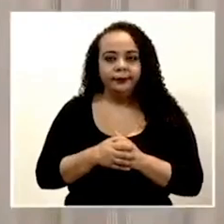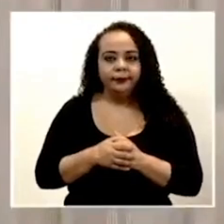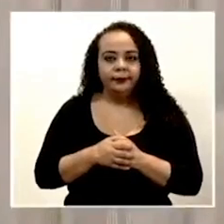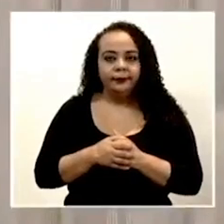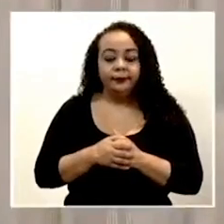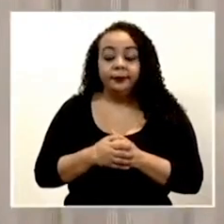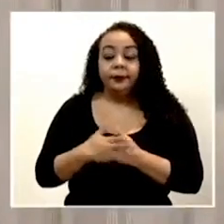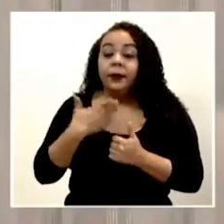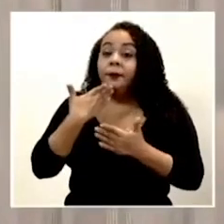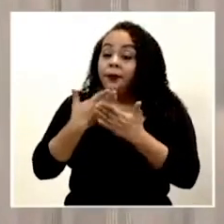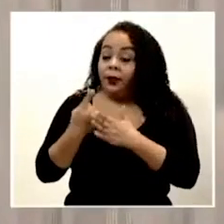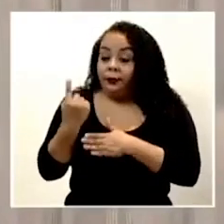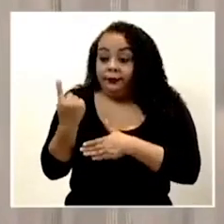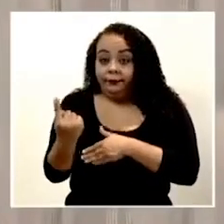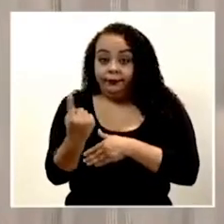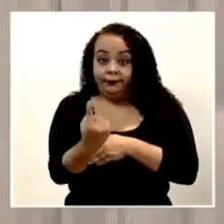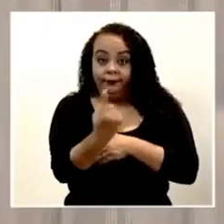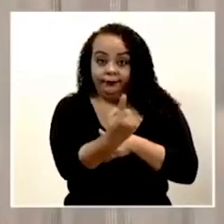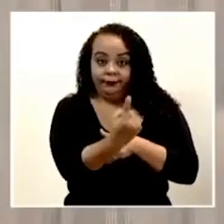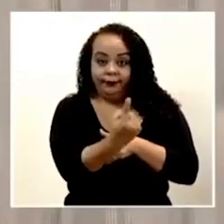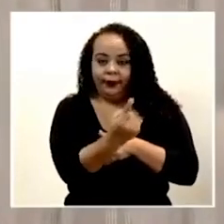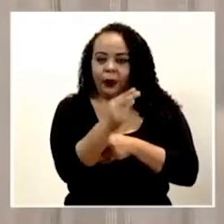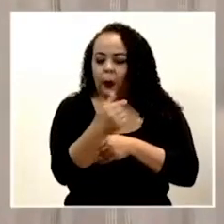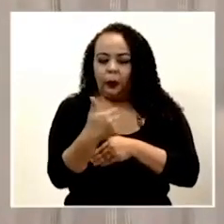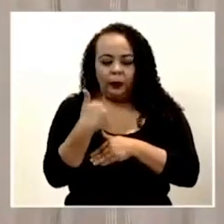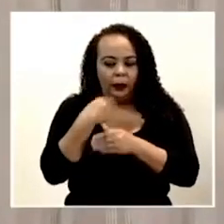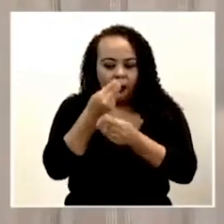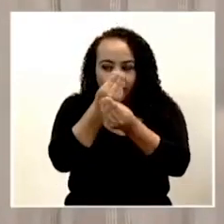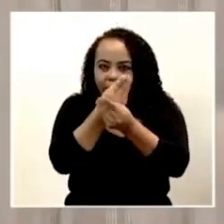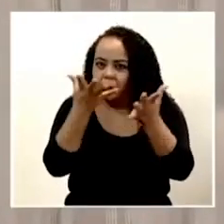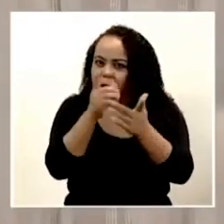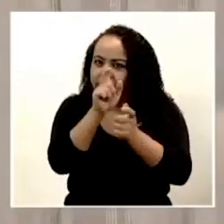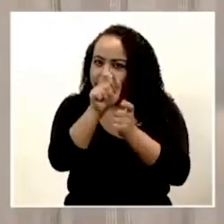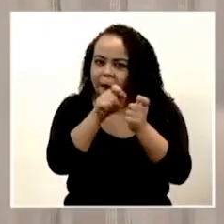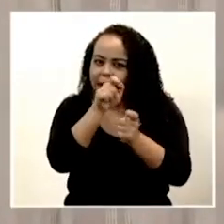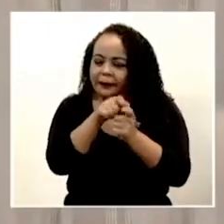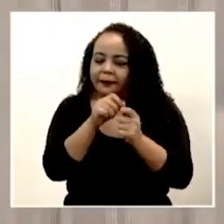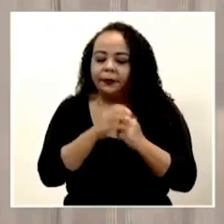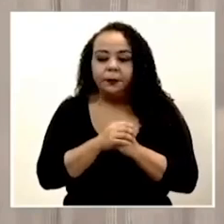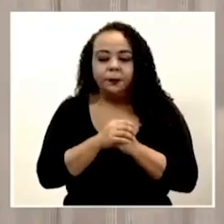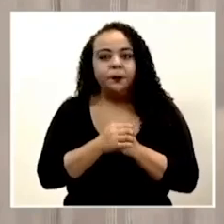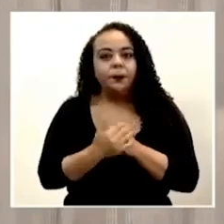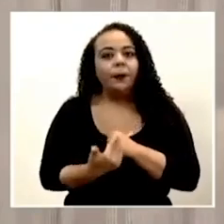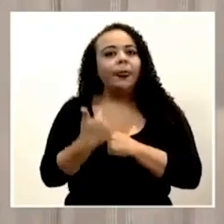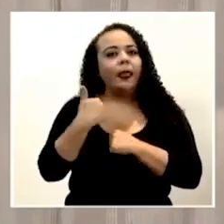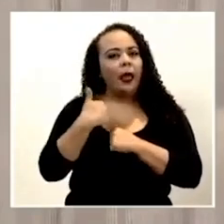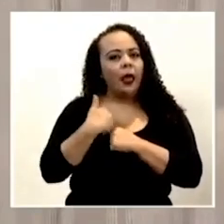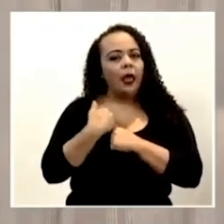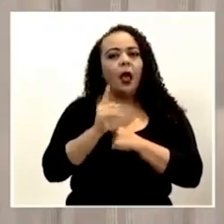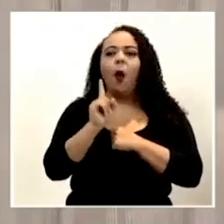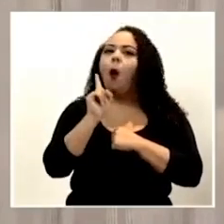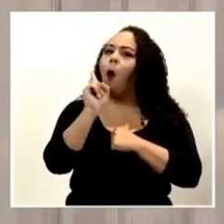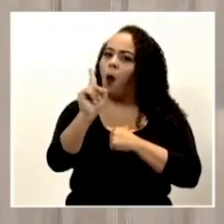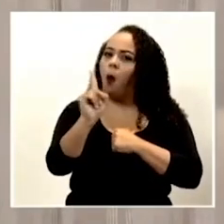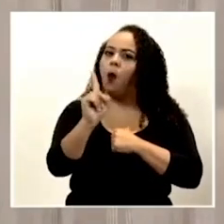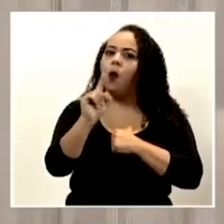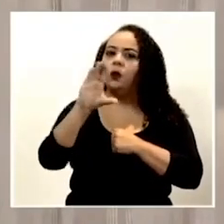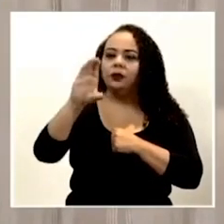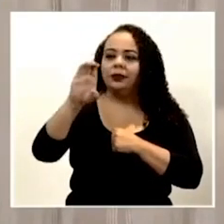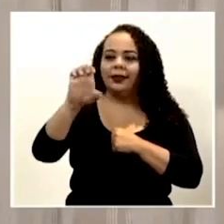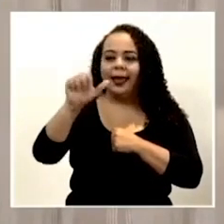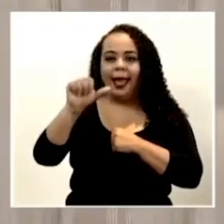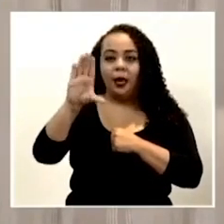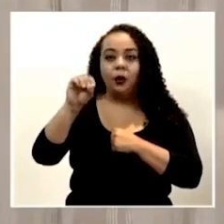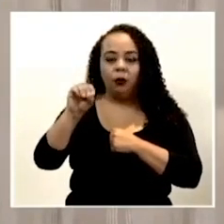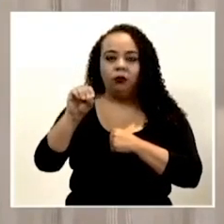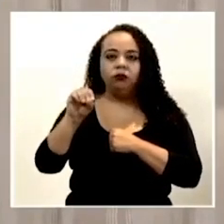Bueno, cada uno de ellos, eh, no, no tengo el, el informe específico, eh, hay por lo menos uno que está en SEACO, que fue